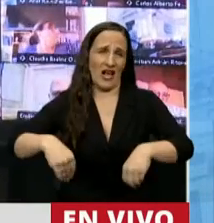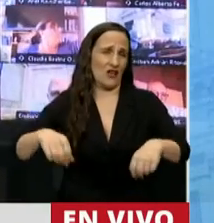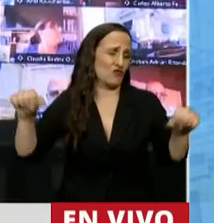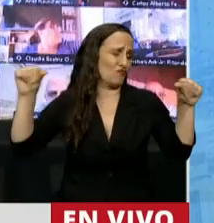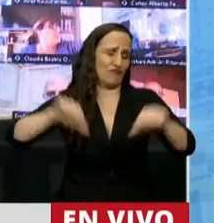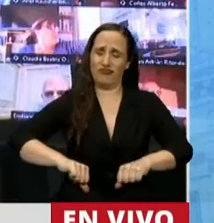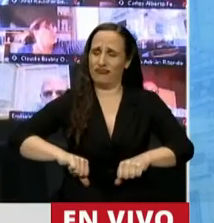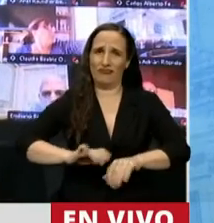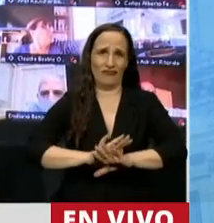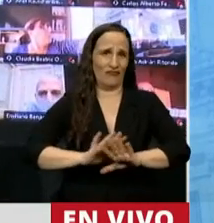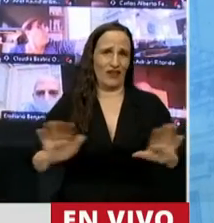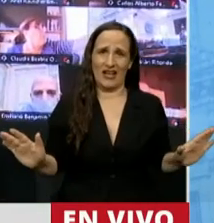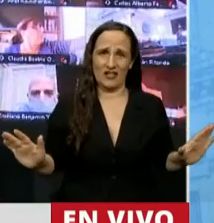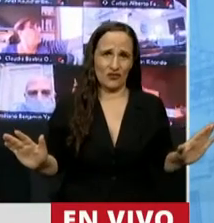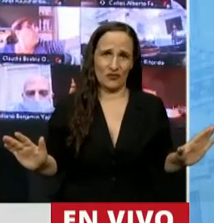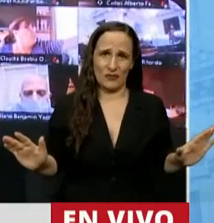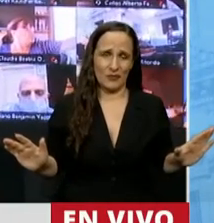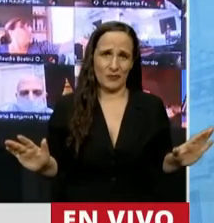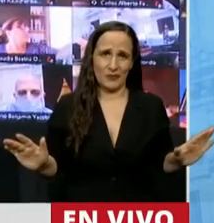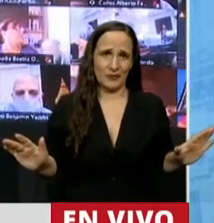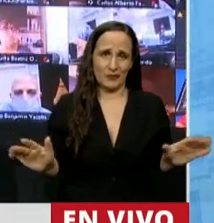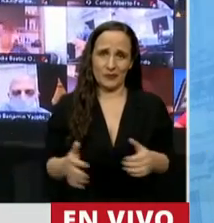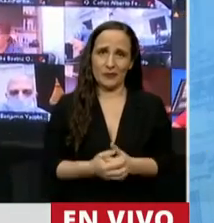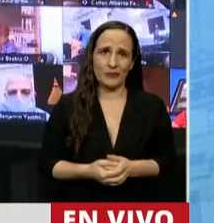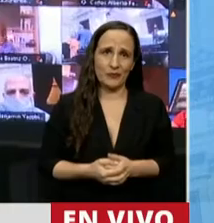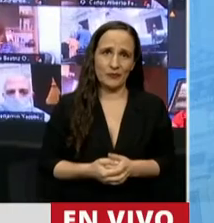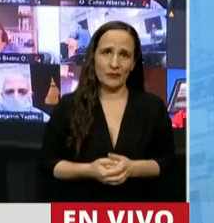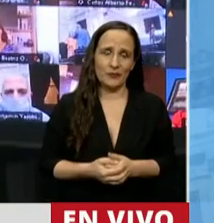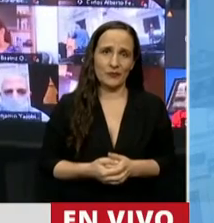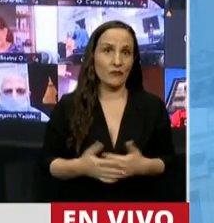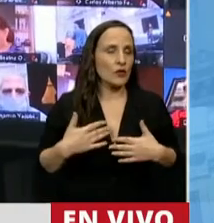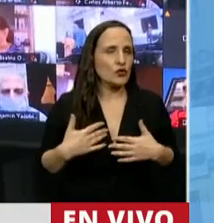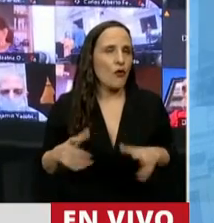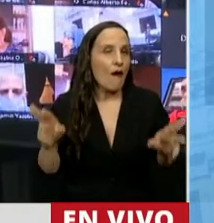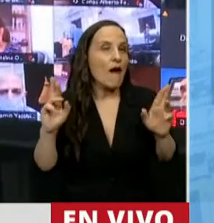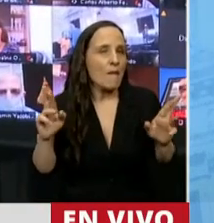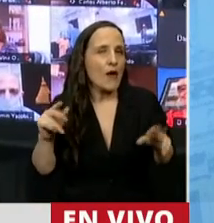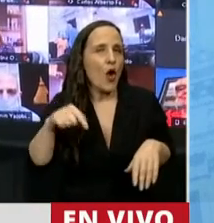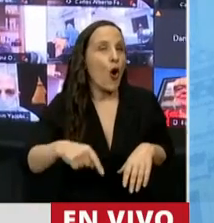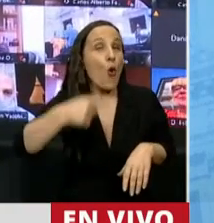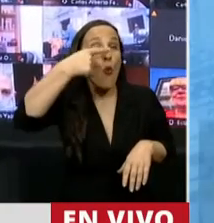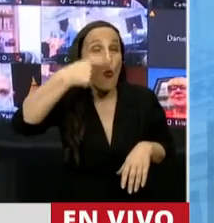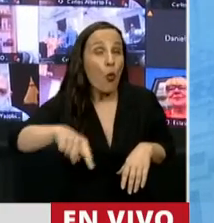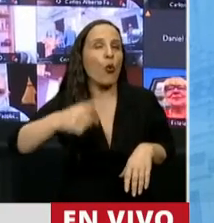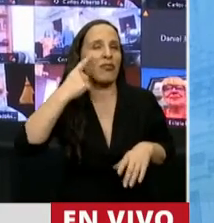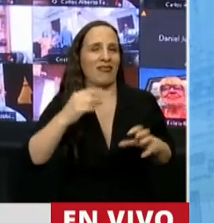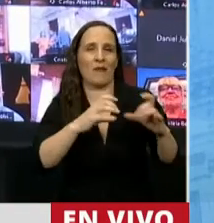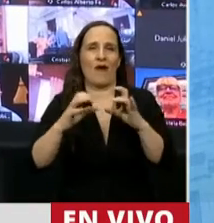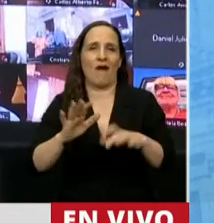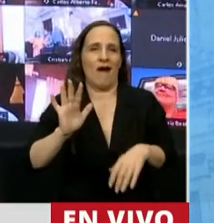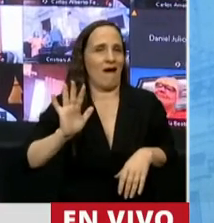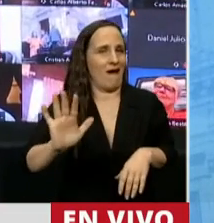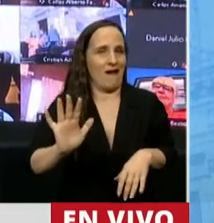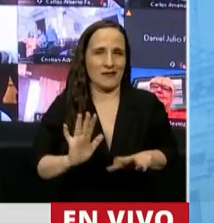Este sistema ha fracasado. Y como tal, espero que hoy sea el último día al que se recurre.